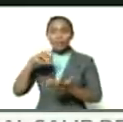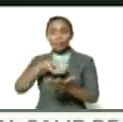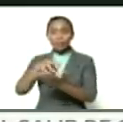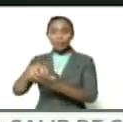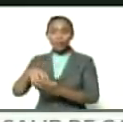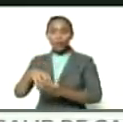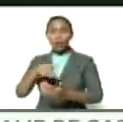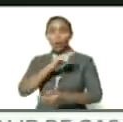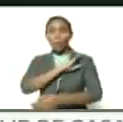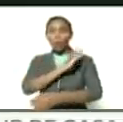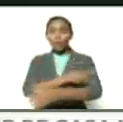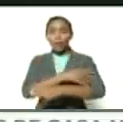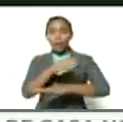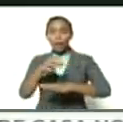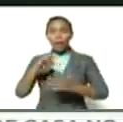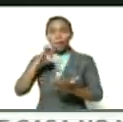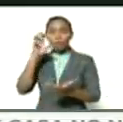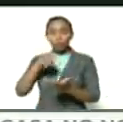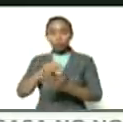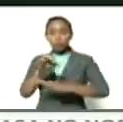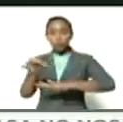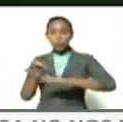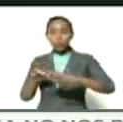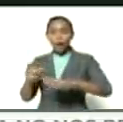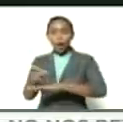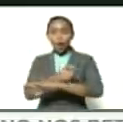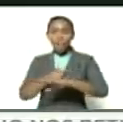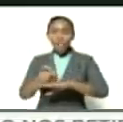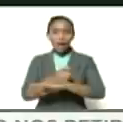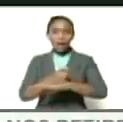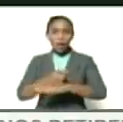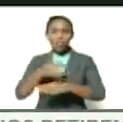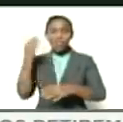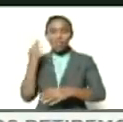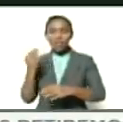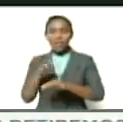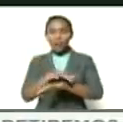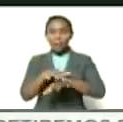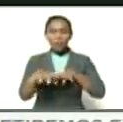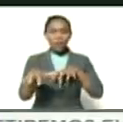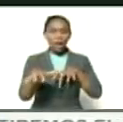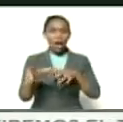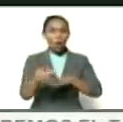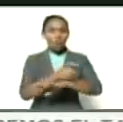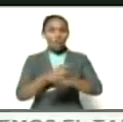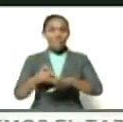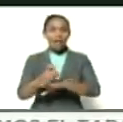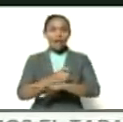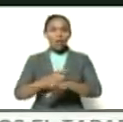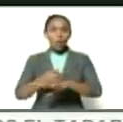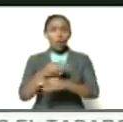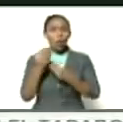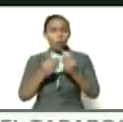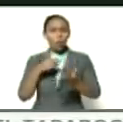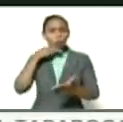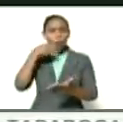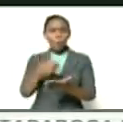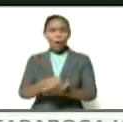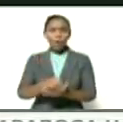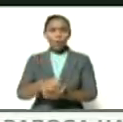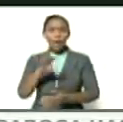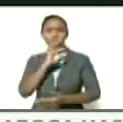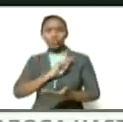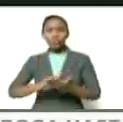ejecutivos municipales a un gobierno de verdad de las mayorías a un gobierno como lo he llamado de las